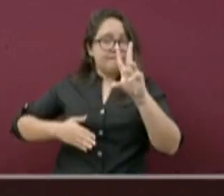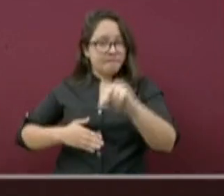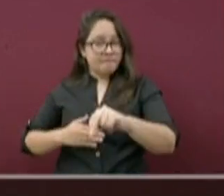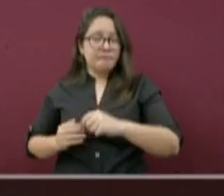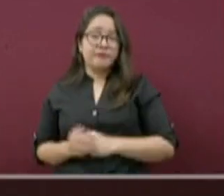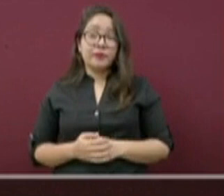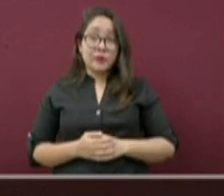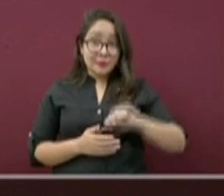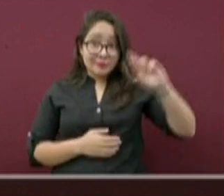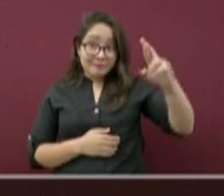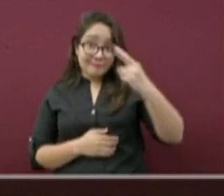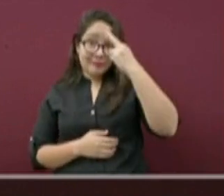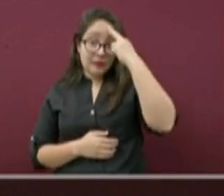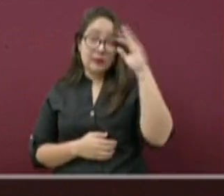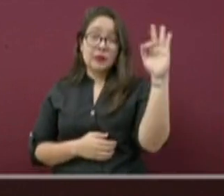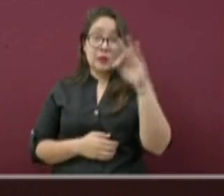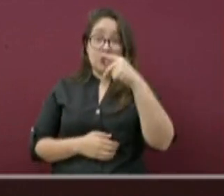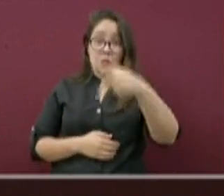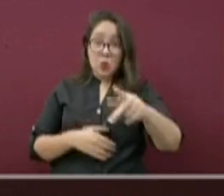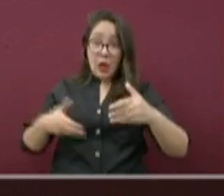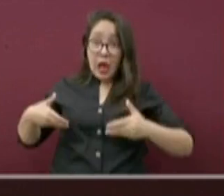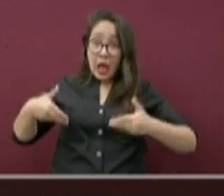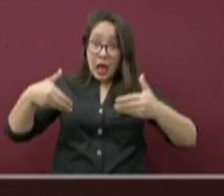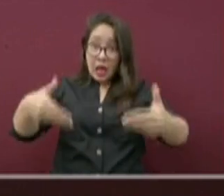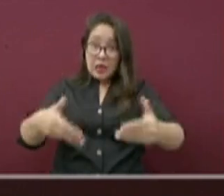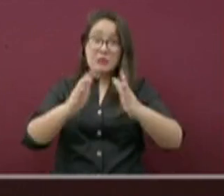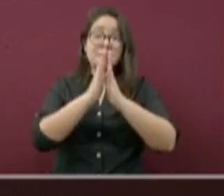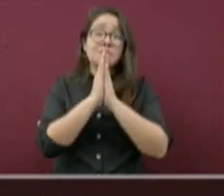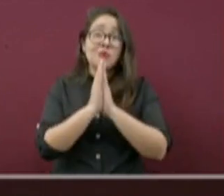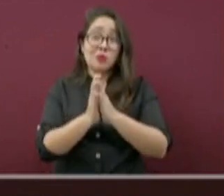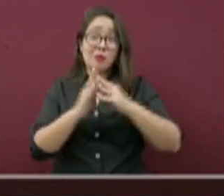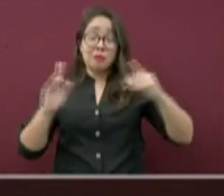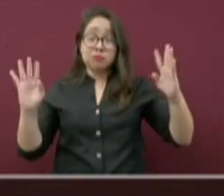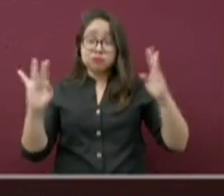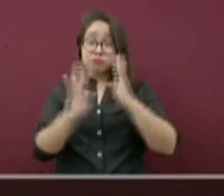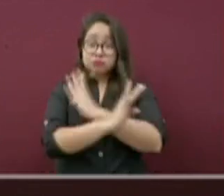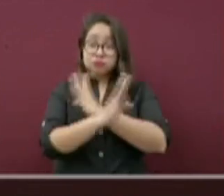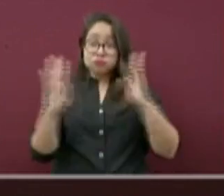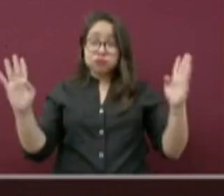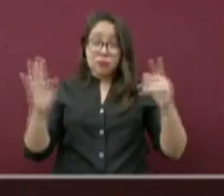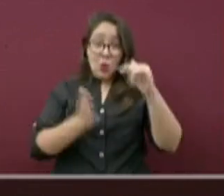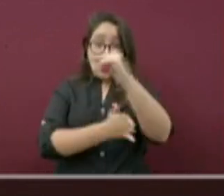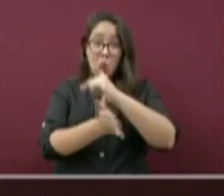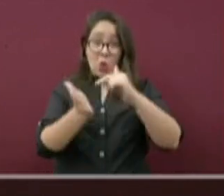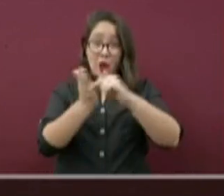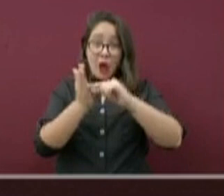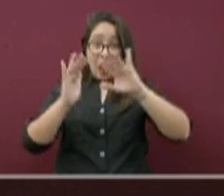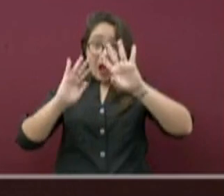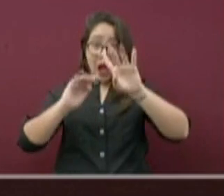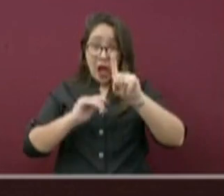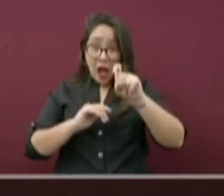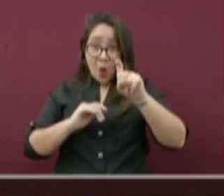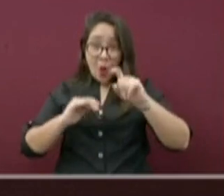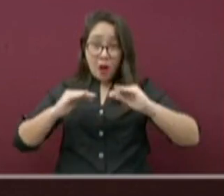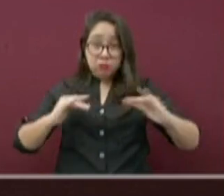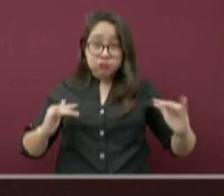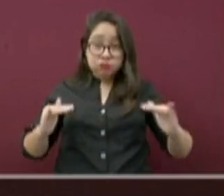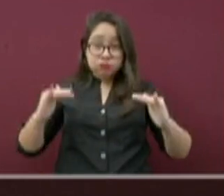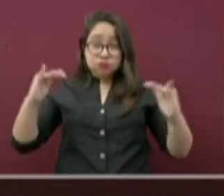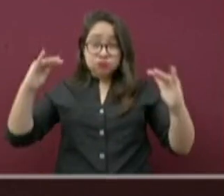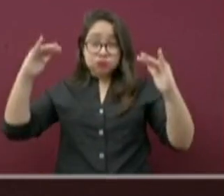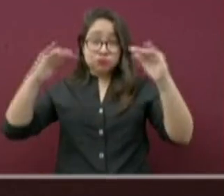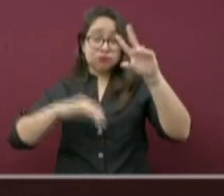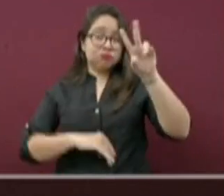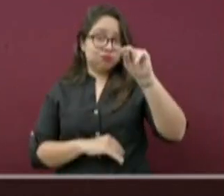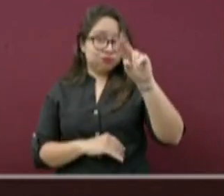bien, si se encuentra usted en la vía pública, deberá evitar caminar o cruzar por sectores inundados. Recuerde que aunque